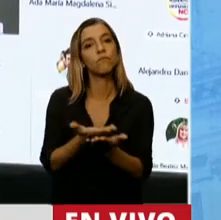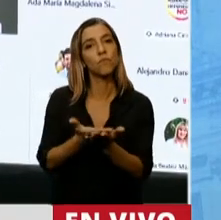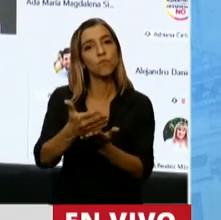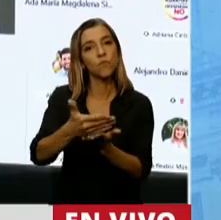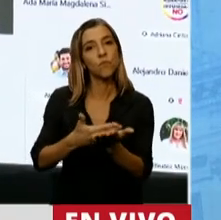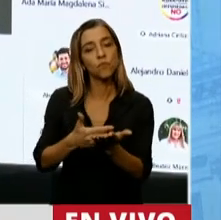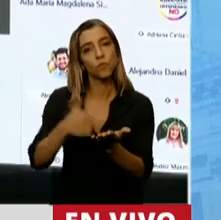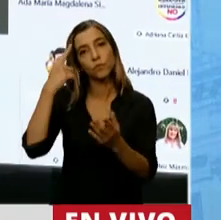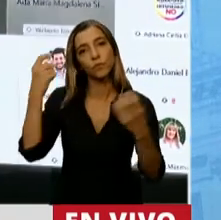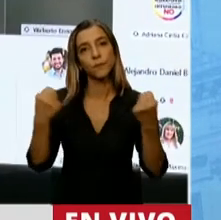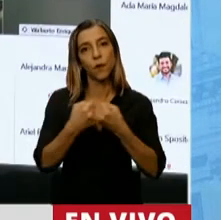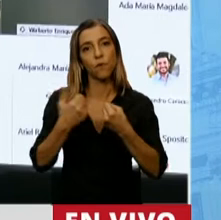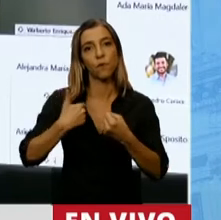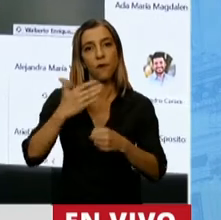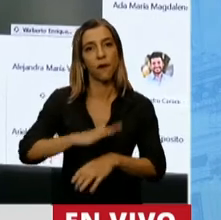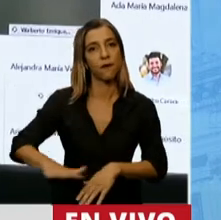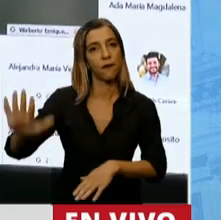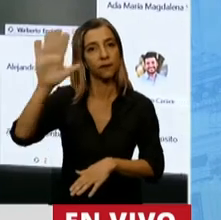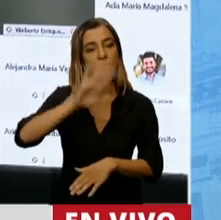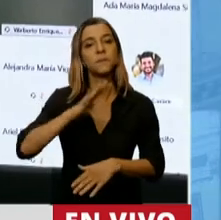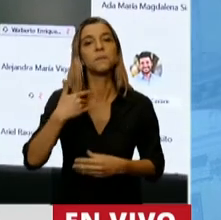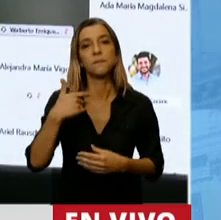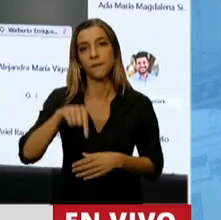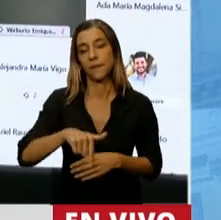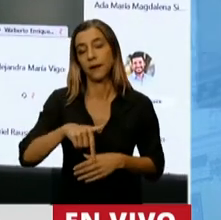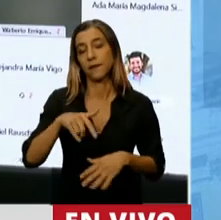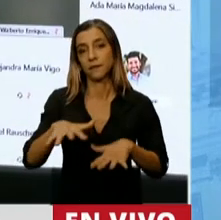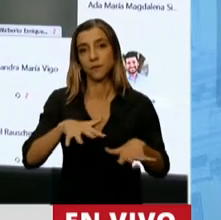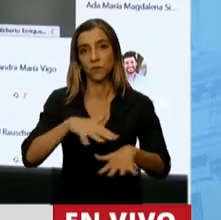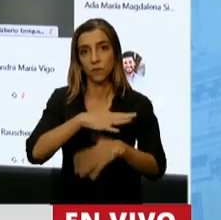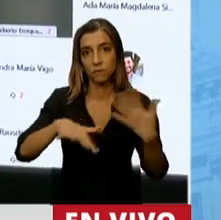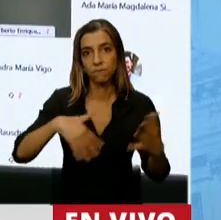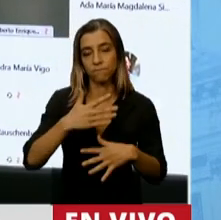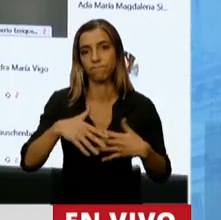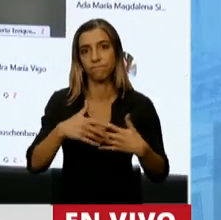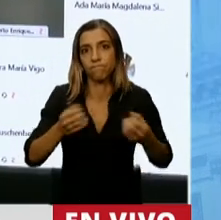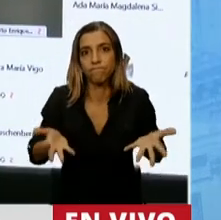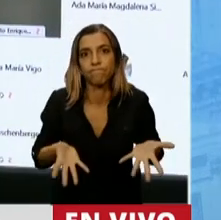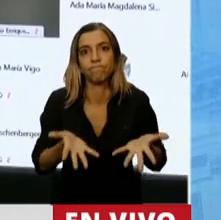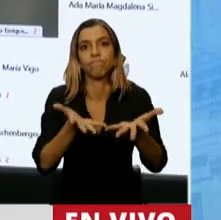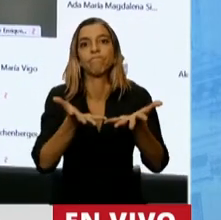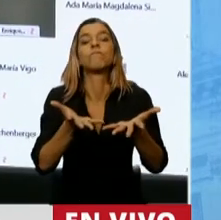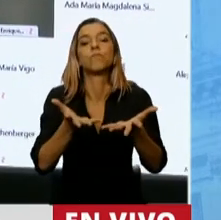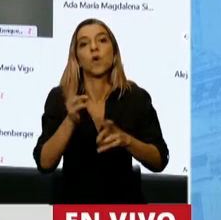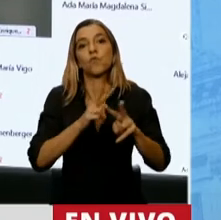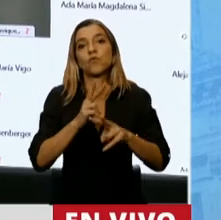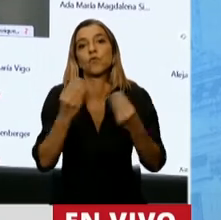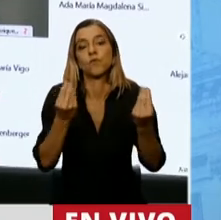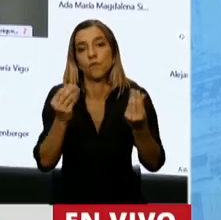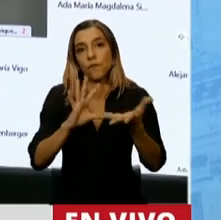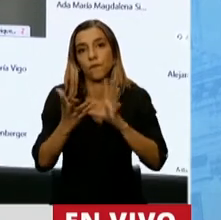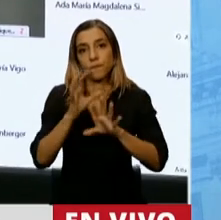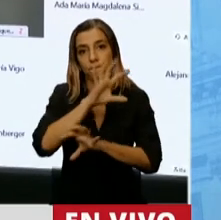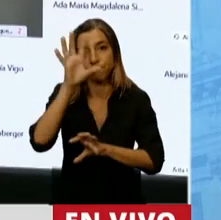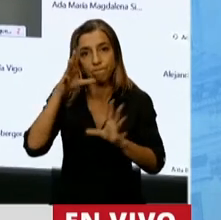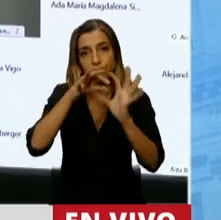gran acuerdo nacional para superar la crisis actual. Un gran acuerdo nacional que